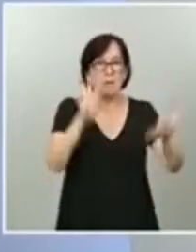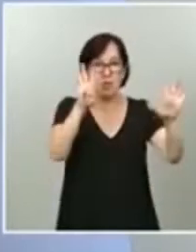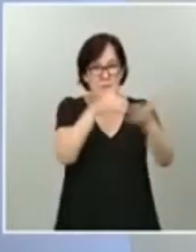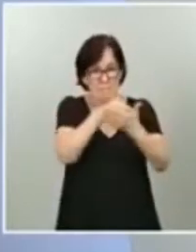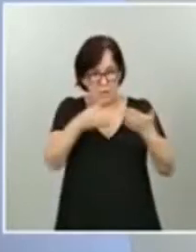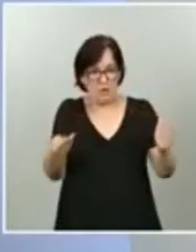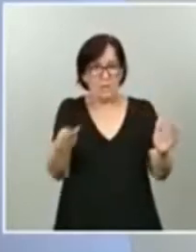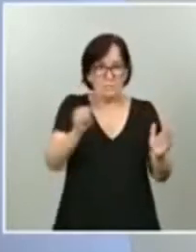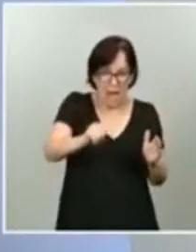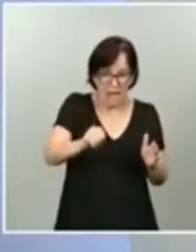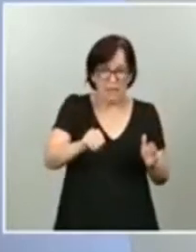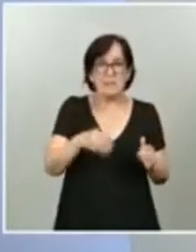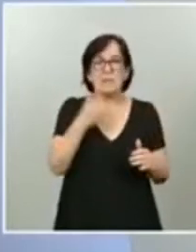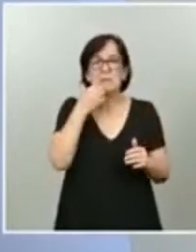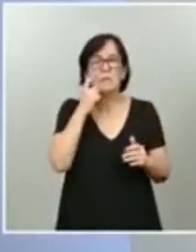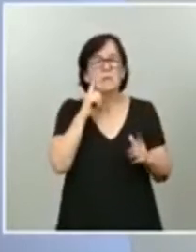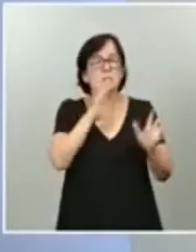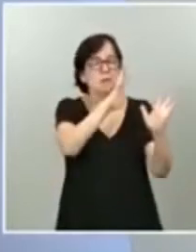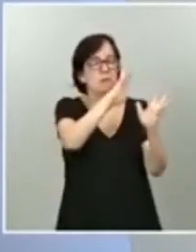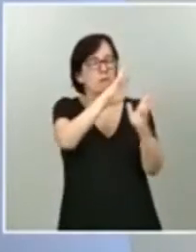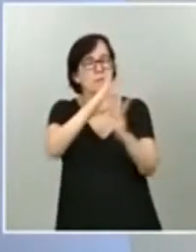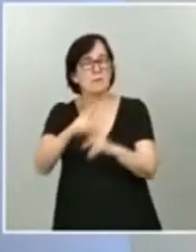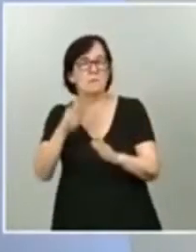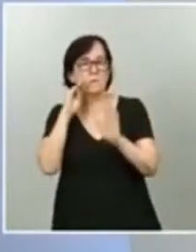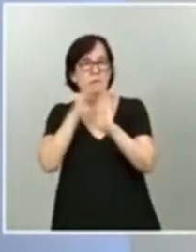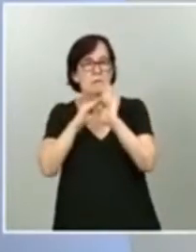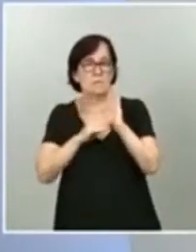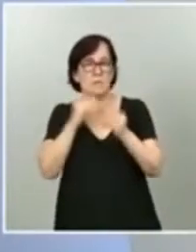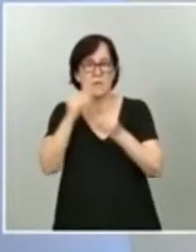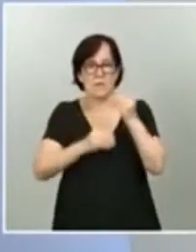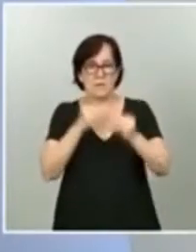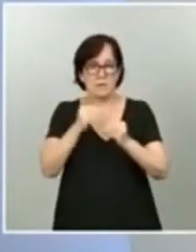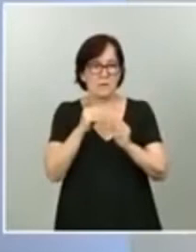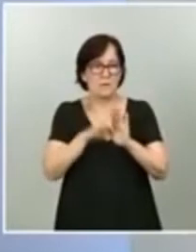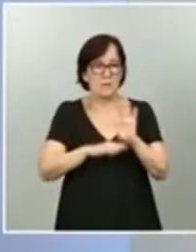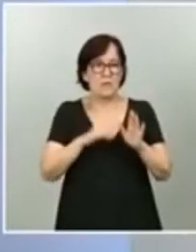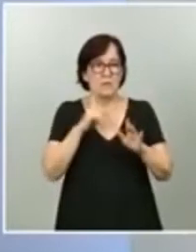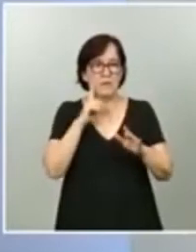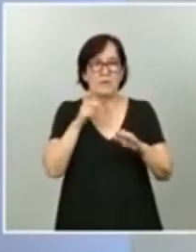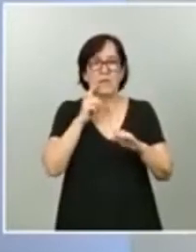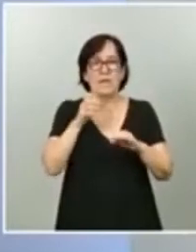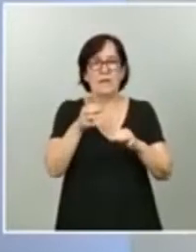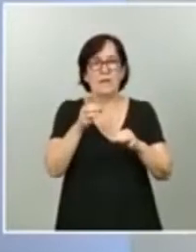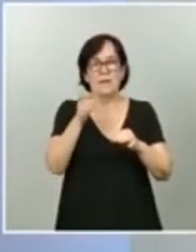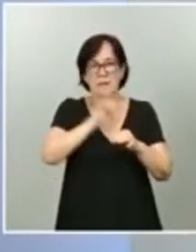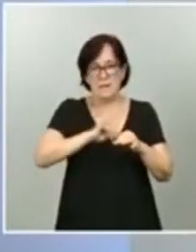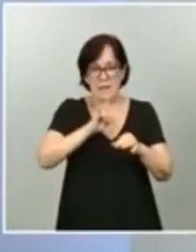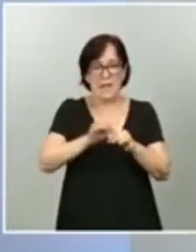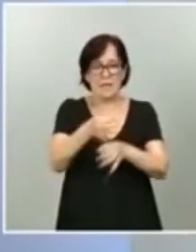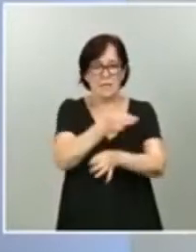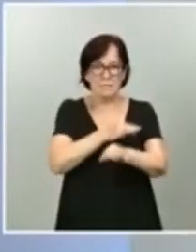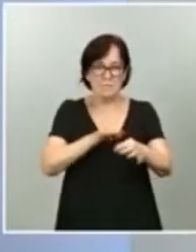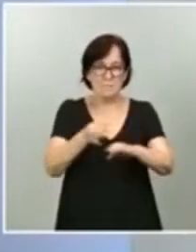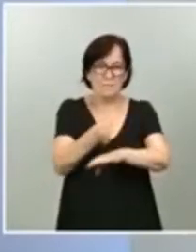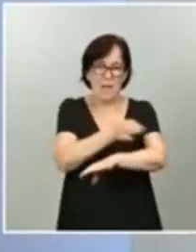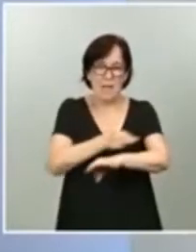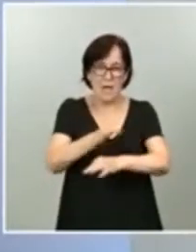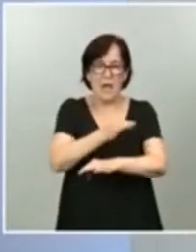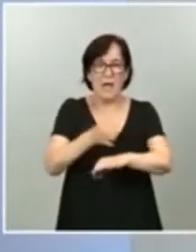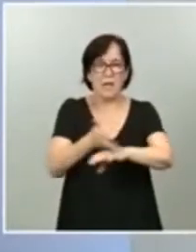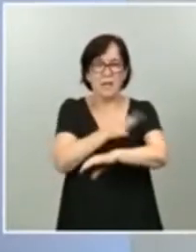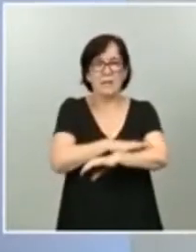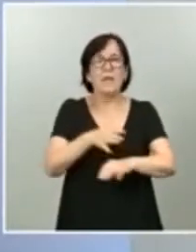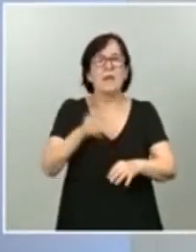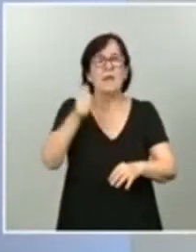si contamos con las medidas establecidas para los tráficos de Canarias, Baleares, Ceuta y Melilla. En el sector del